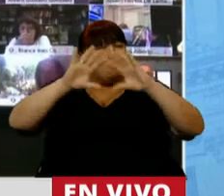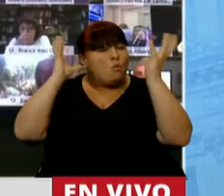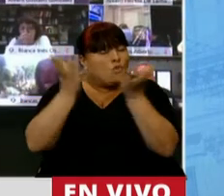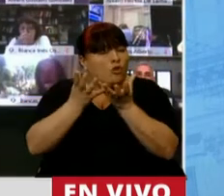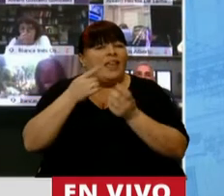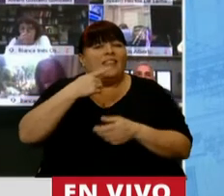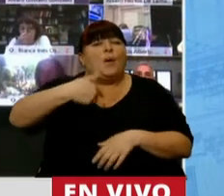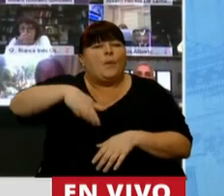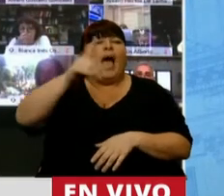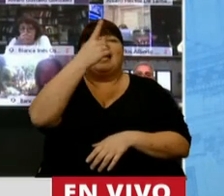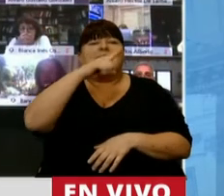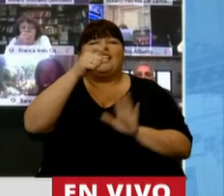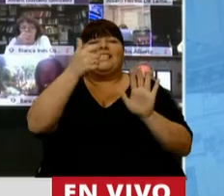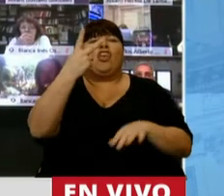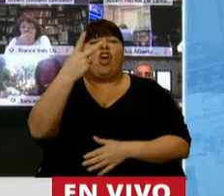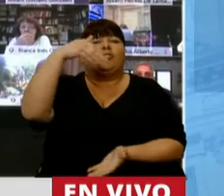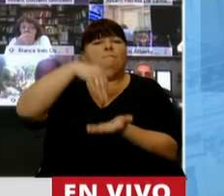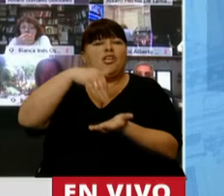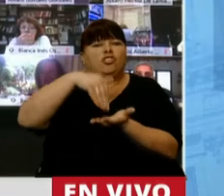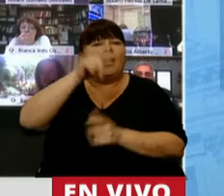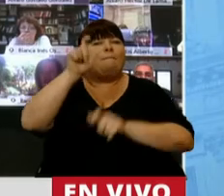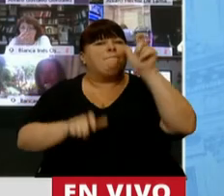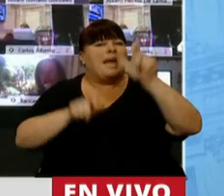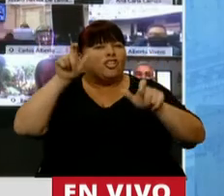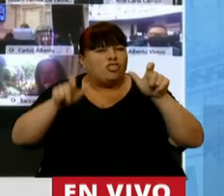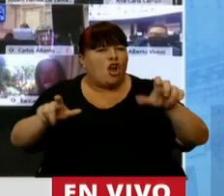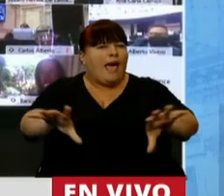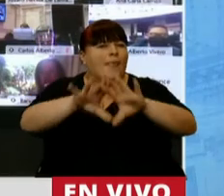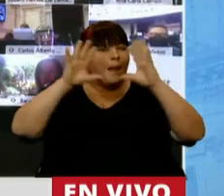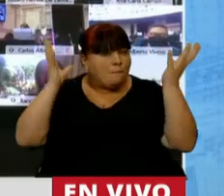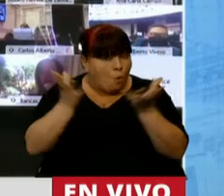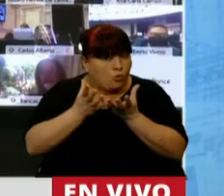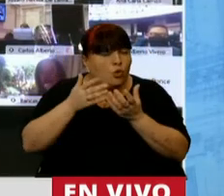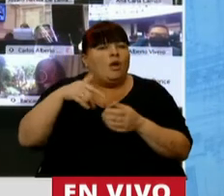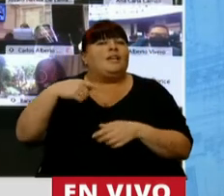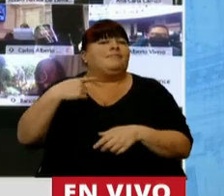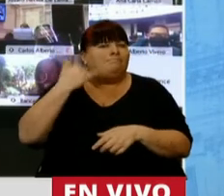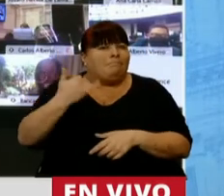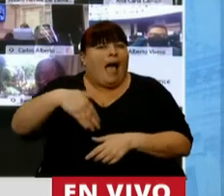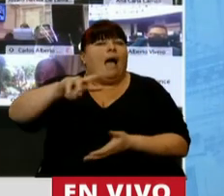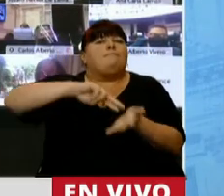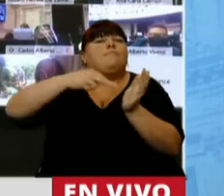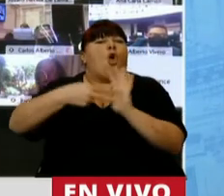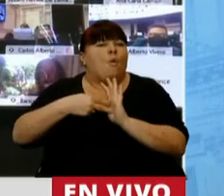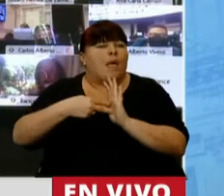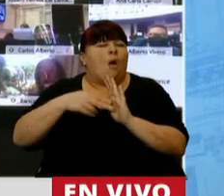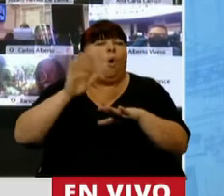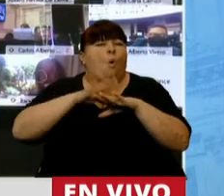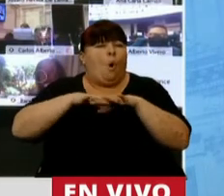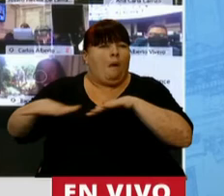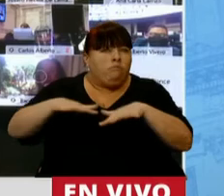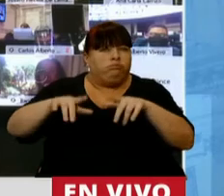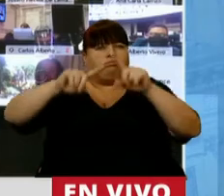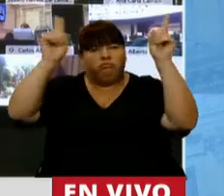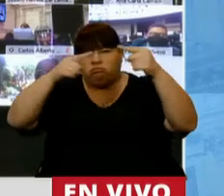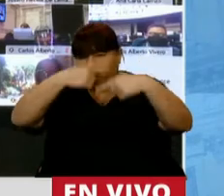Mundial que va a haber 162 millones de personas en todo el mundo que se van a ver afectadas por desastres